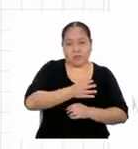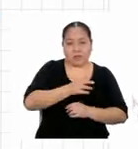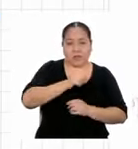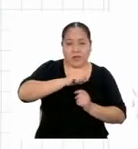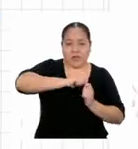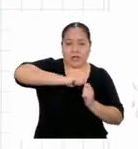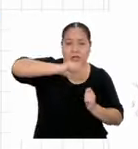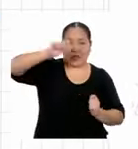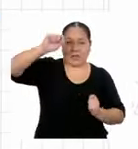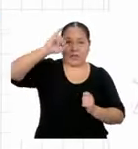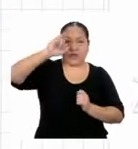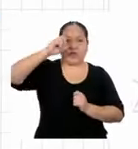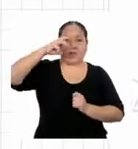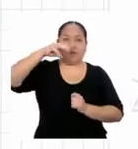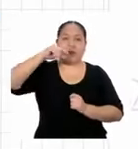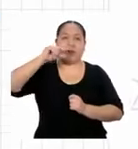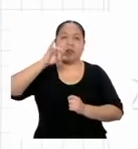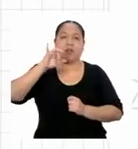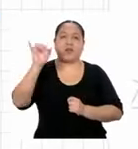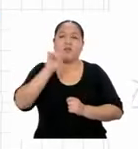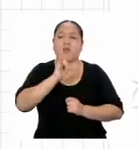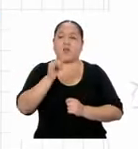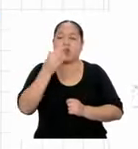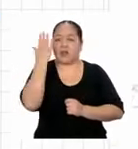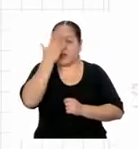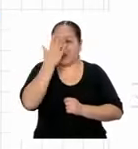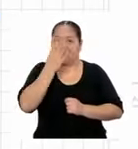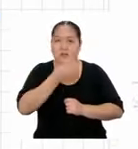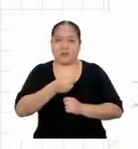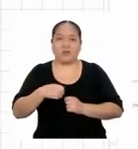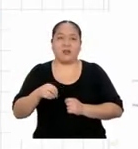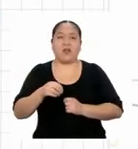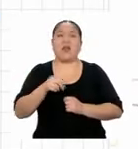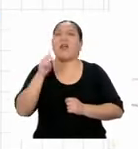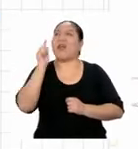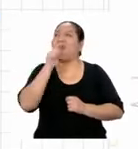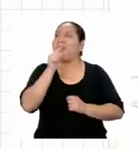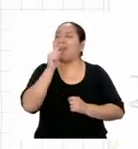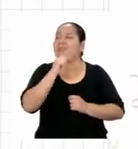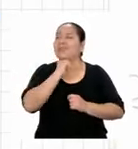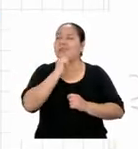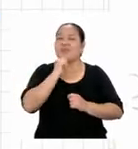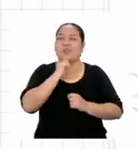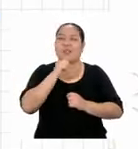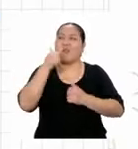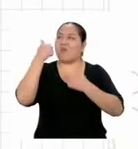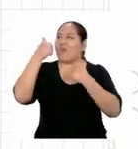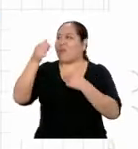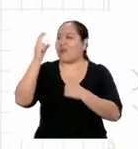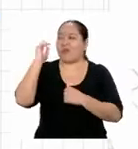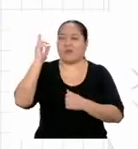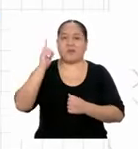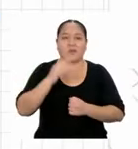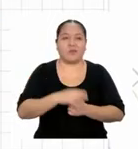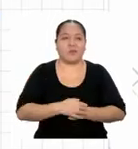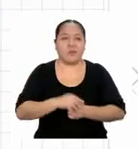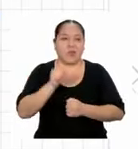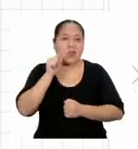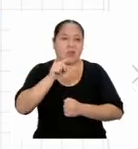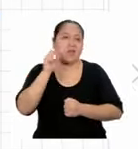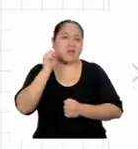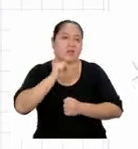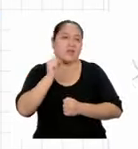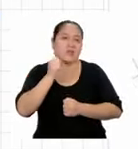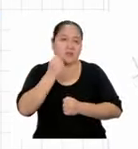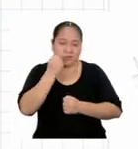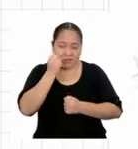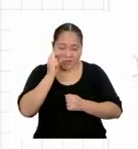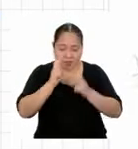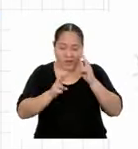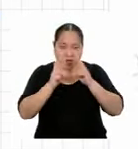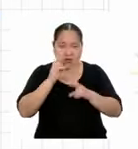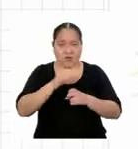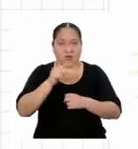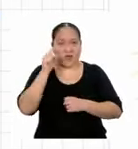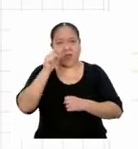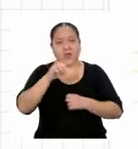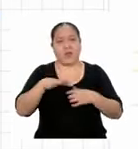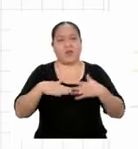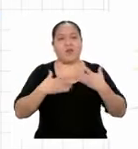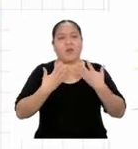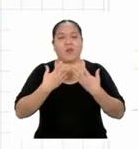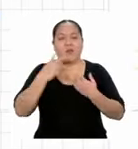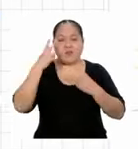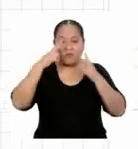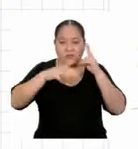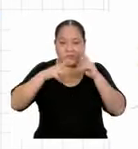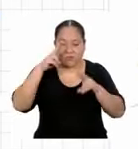también, como en el caso de las sombras. ¡Esa era! ¡Buena, profesor! Así pues sí. Aquí podemos